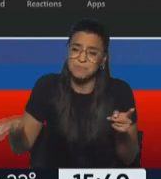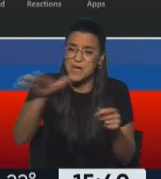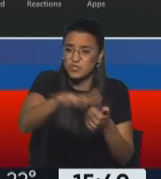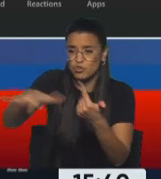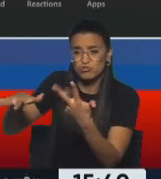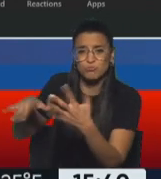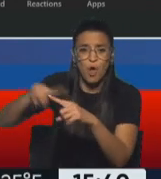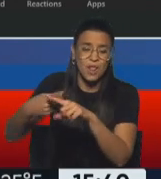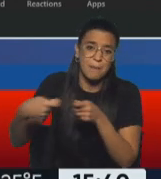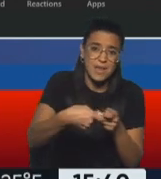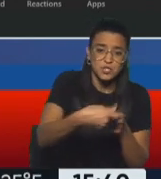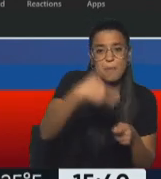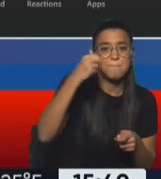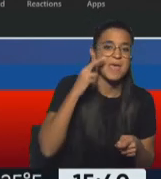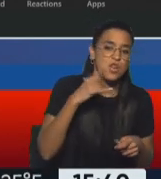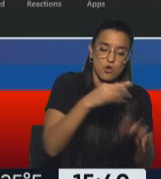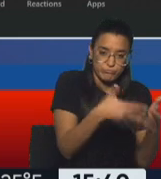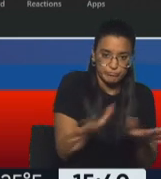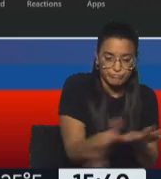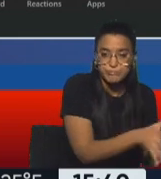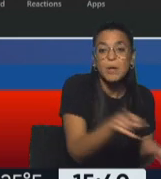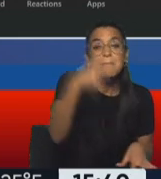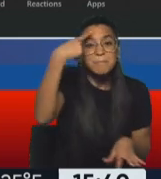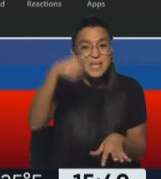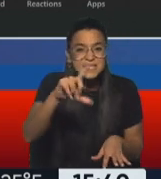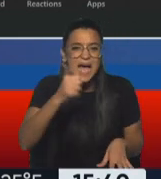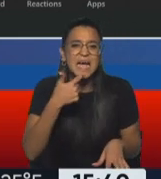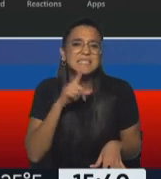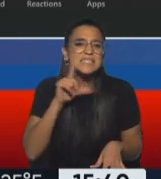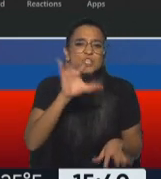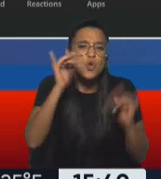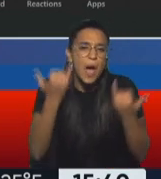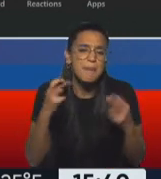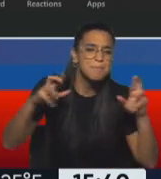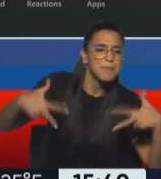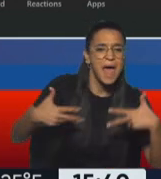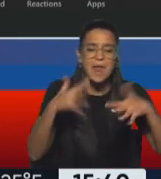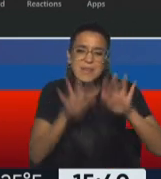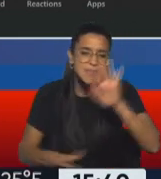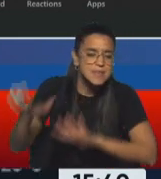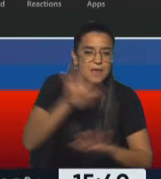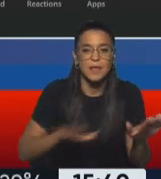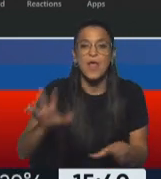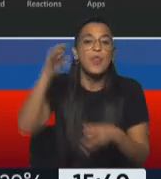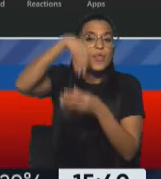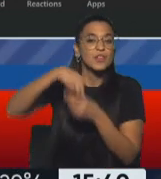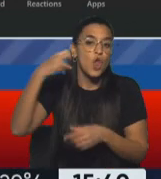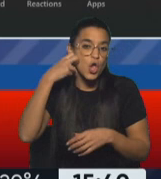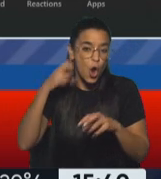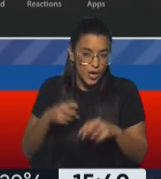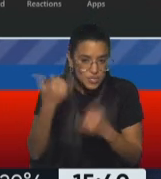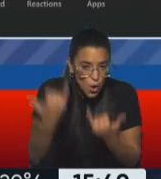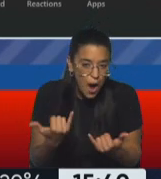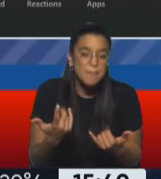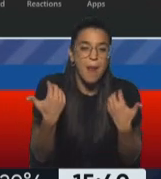políticos. La pregunta es, ¿cree que también Castillo tiene una estrategia política clara en el Congreso, en el Parlamento